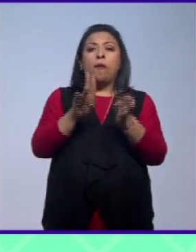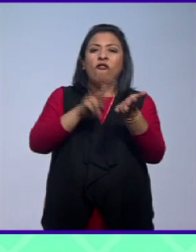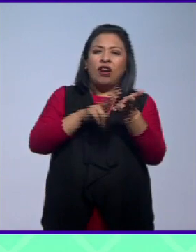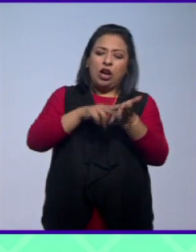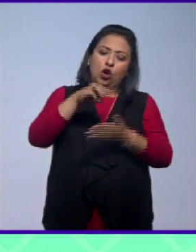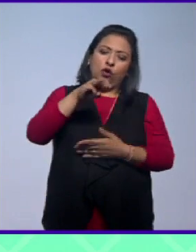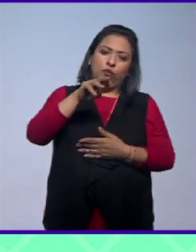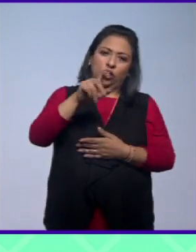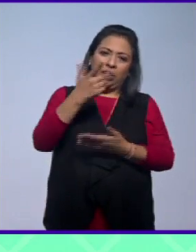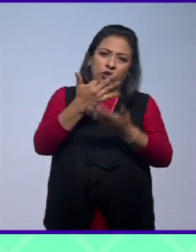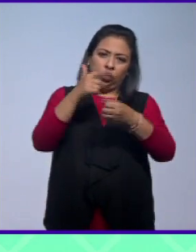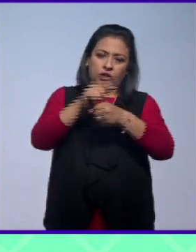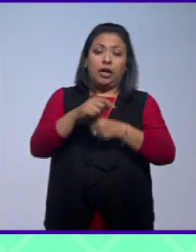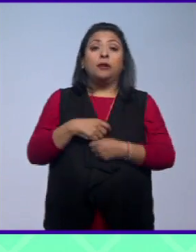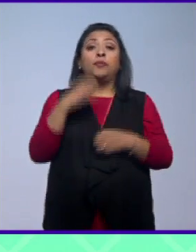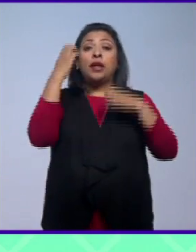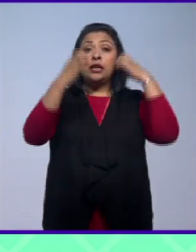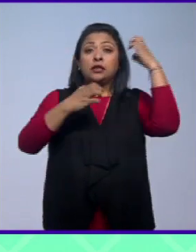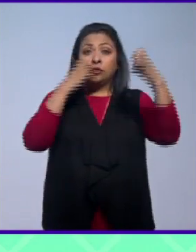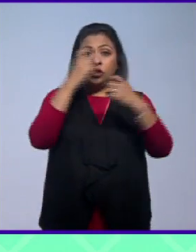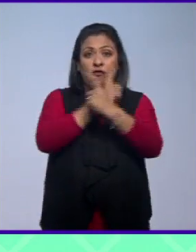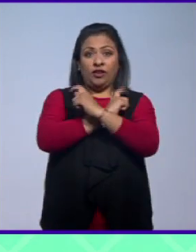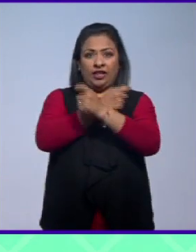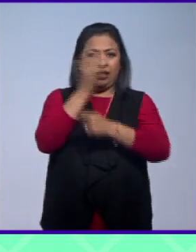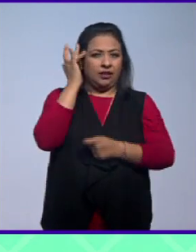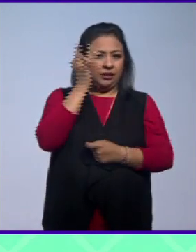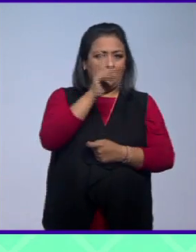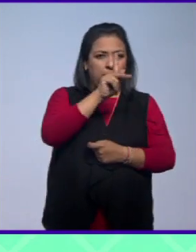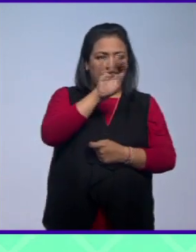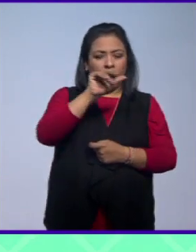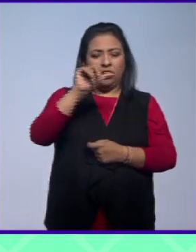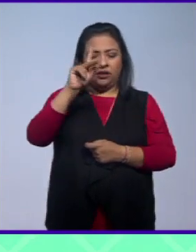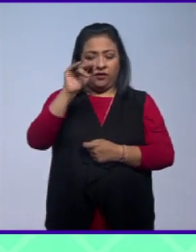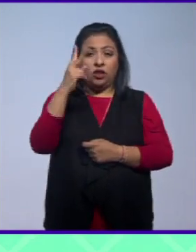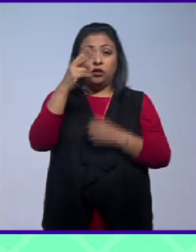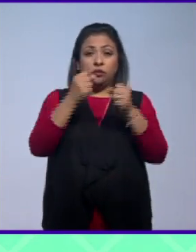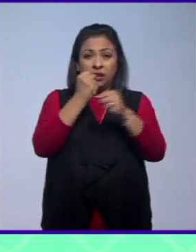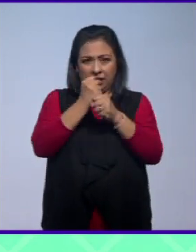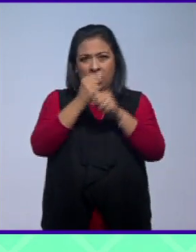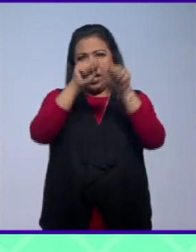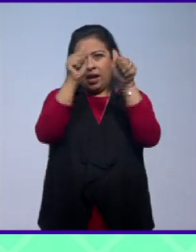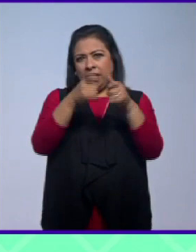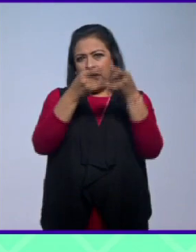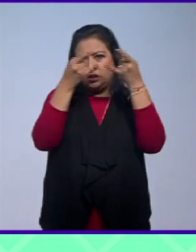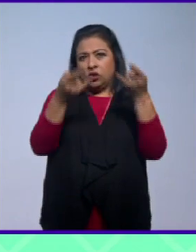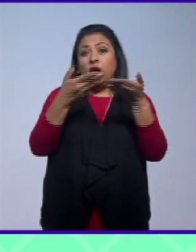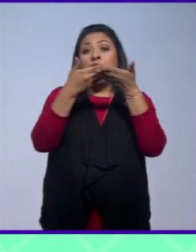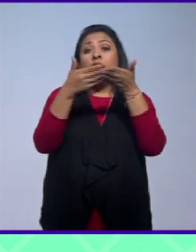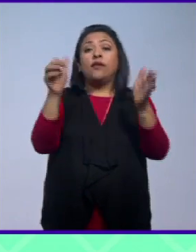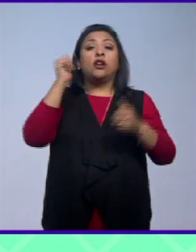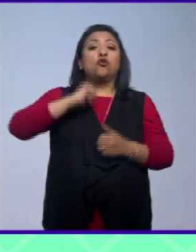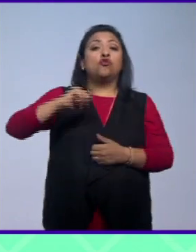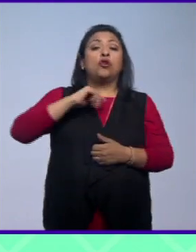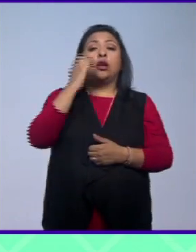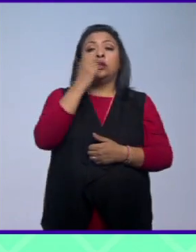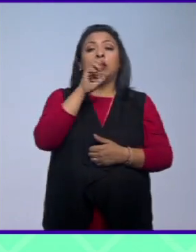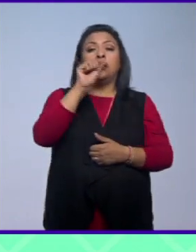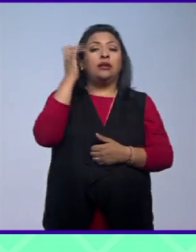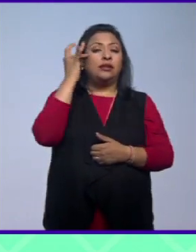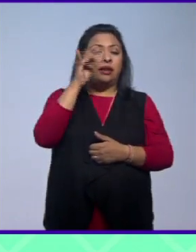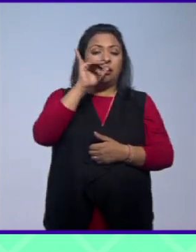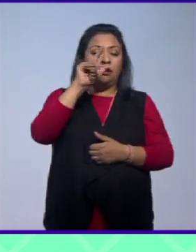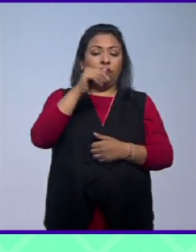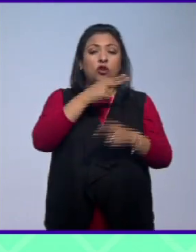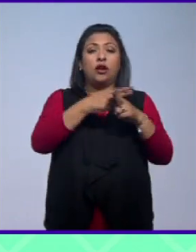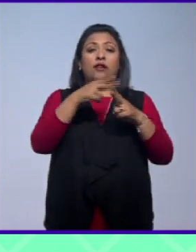exposición Vaticano de San Pedro a San Francisco 2.000 años de arte e historia estará abierta en el antiguo Colegio de San Ilefonso hasta el 28 de